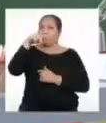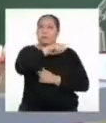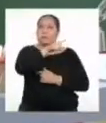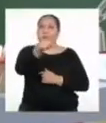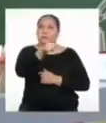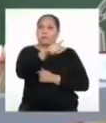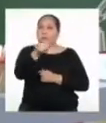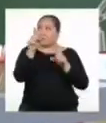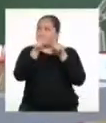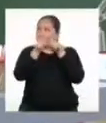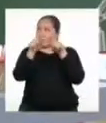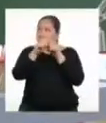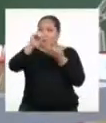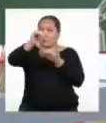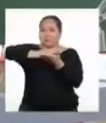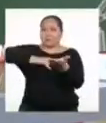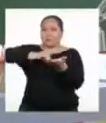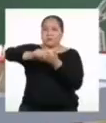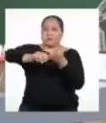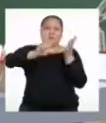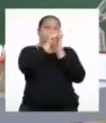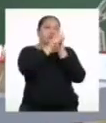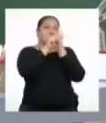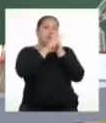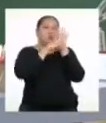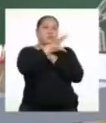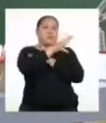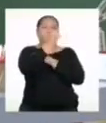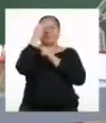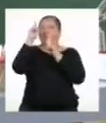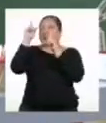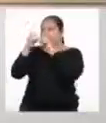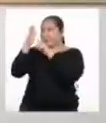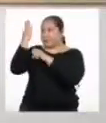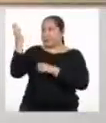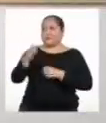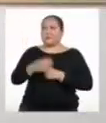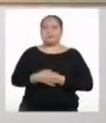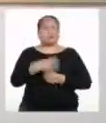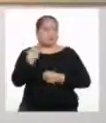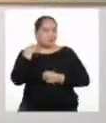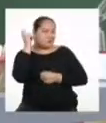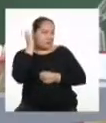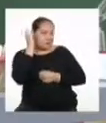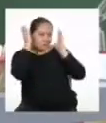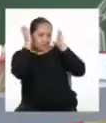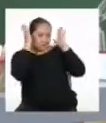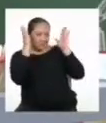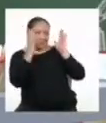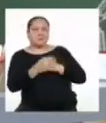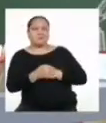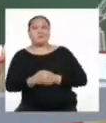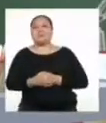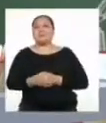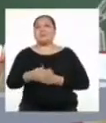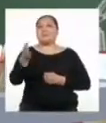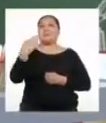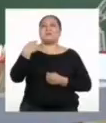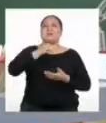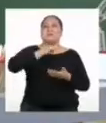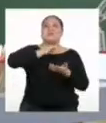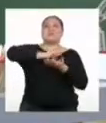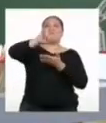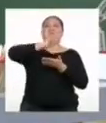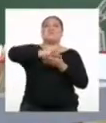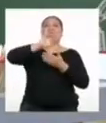Ellos justo nos han enviado sus videos con algunas preguntas para usted. Soy todo a oídos. Por favor, producción,